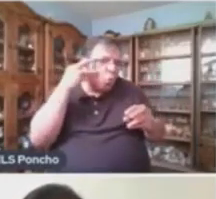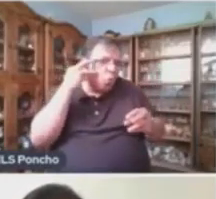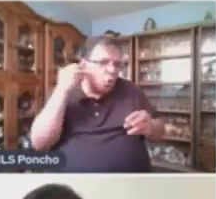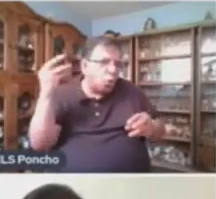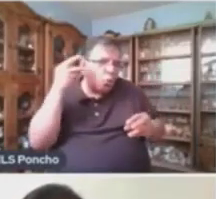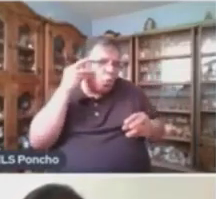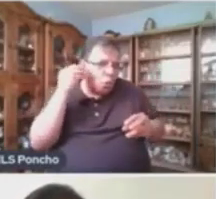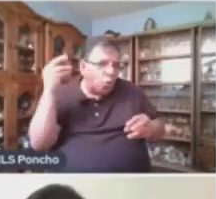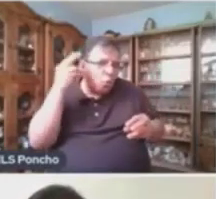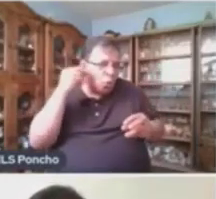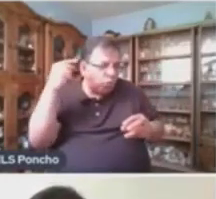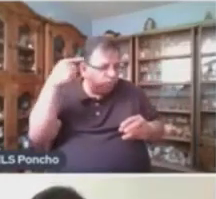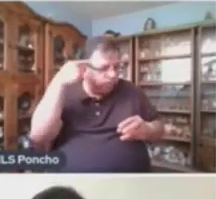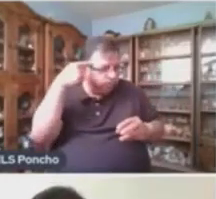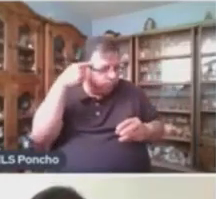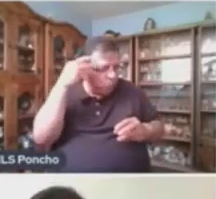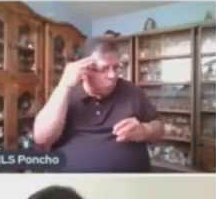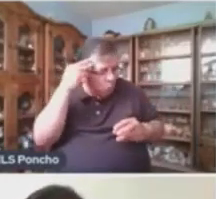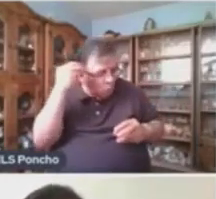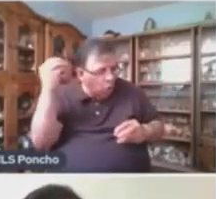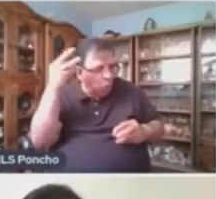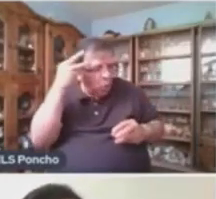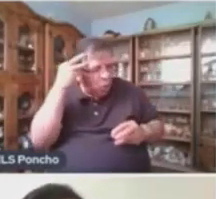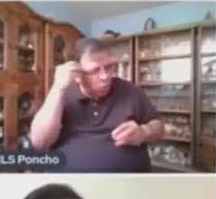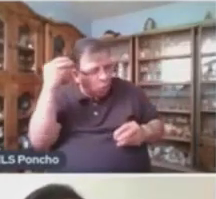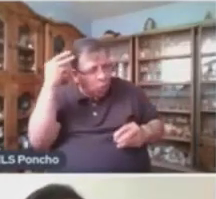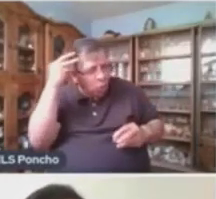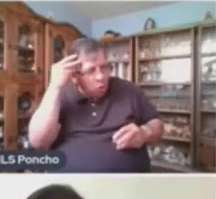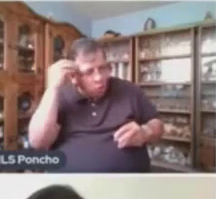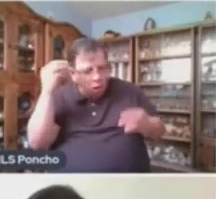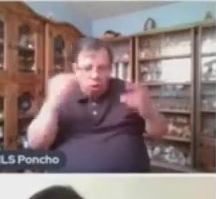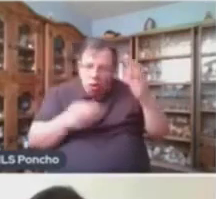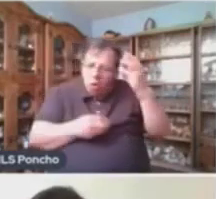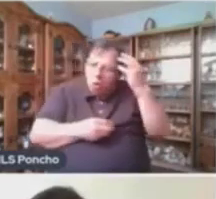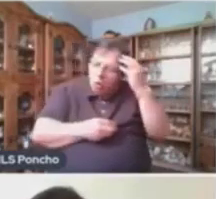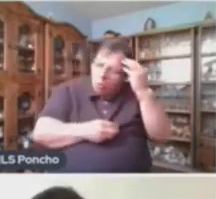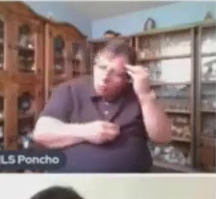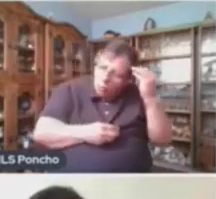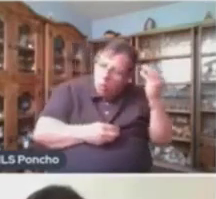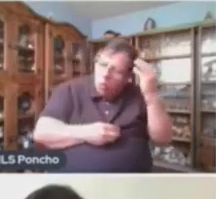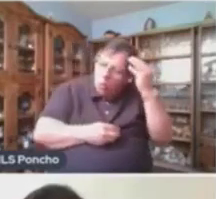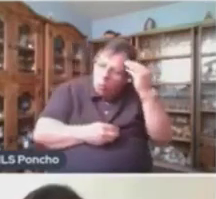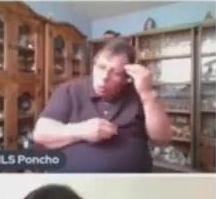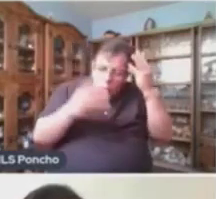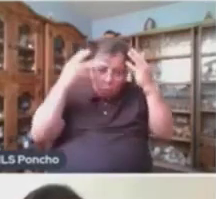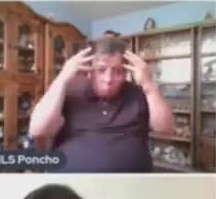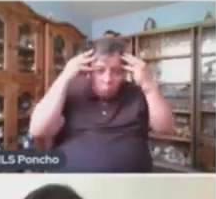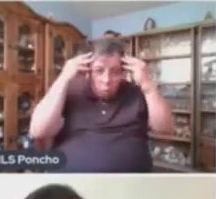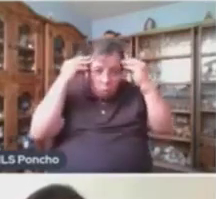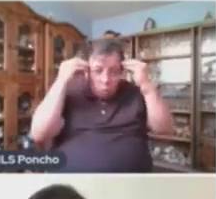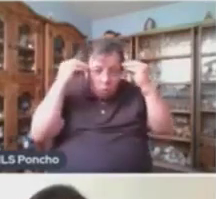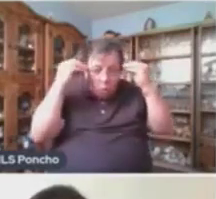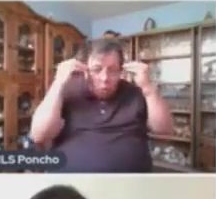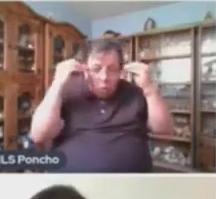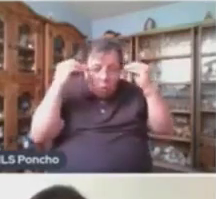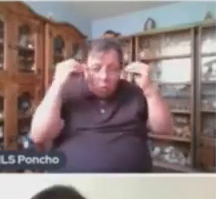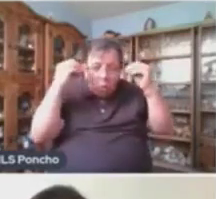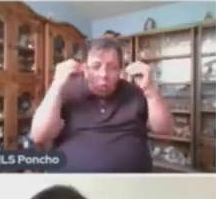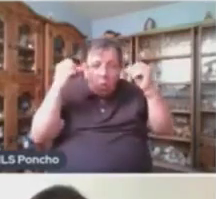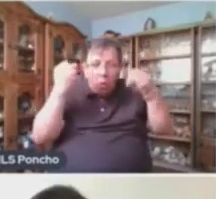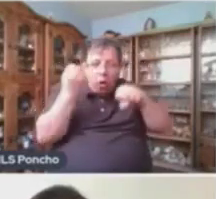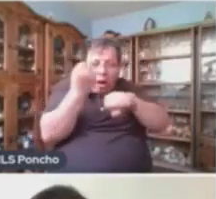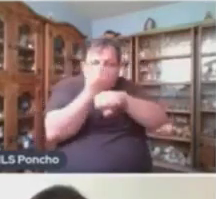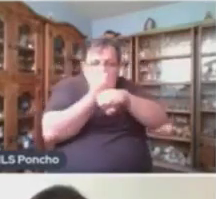Sienes De Aquella Chupándole La Sangre La Picadura Era